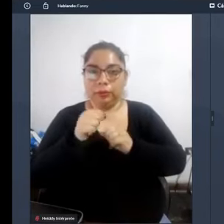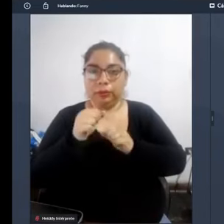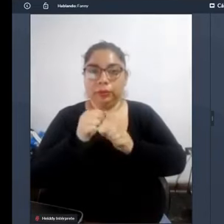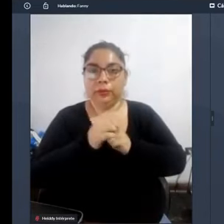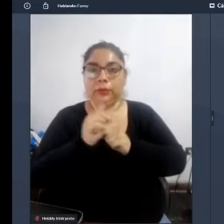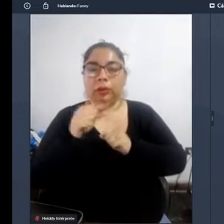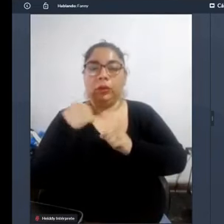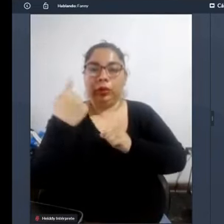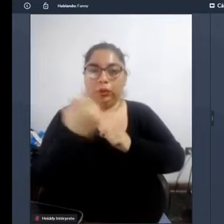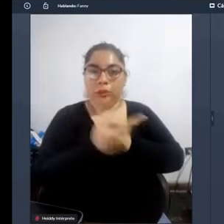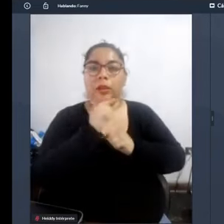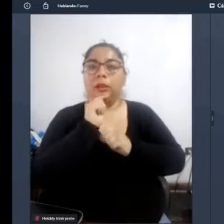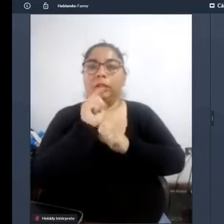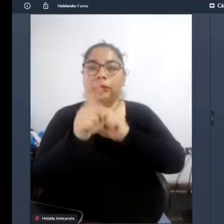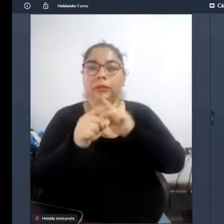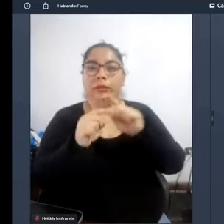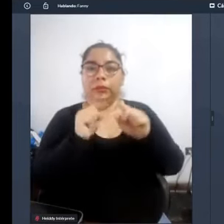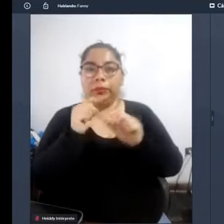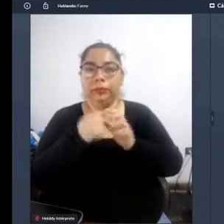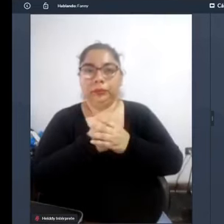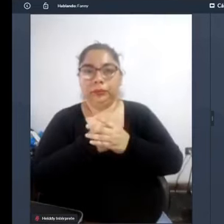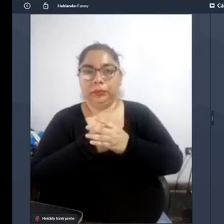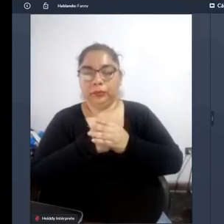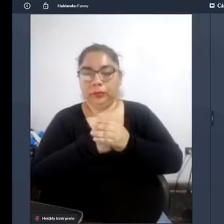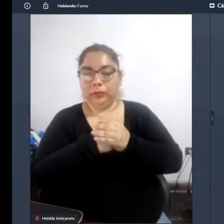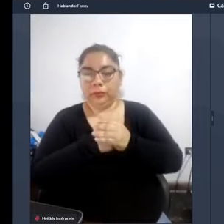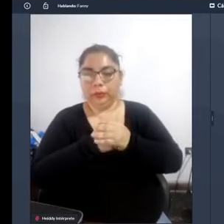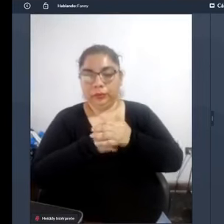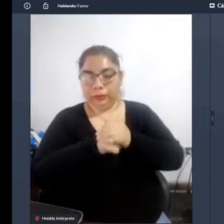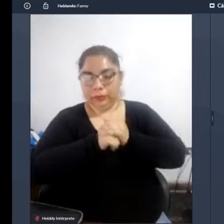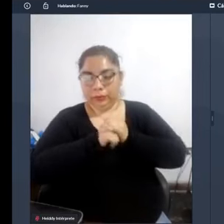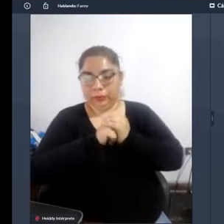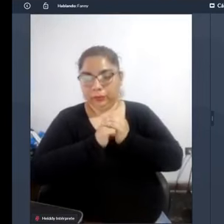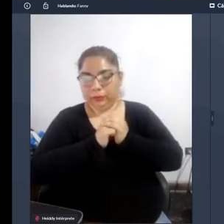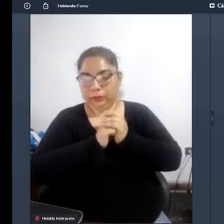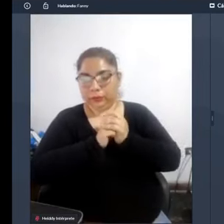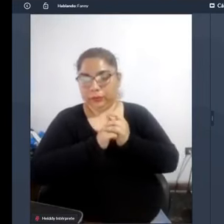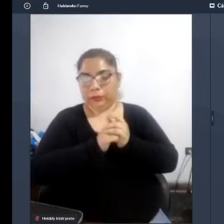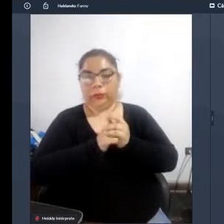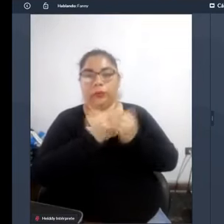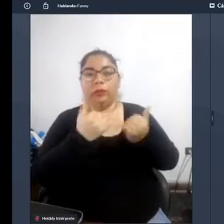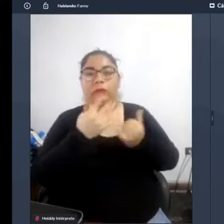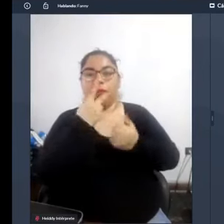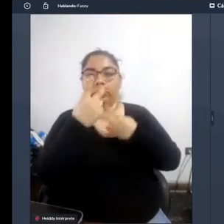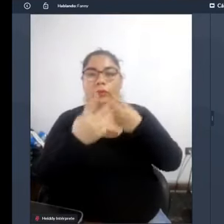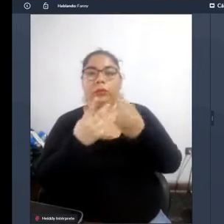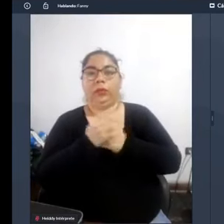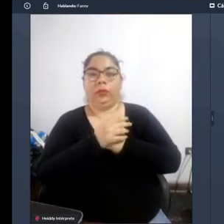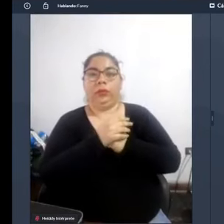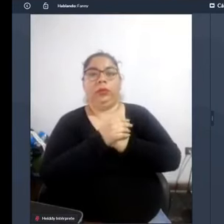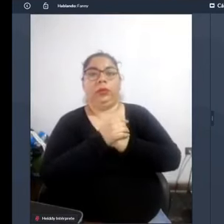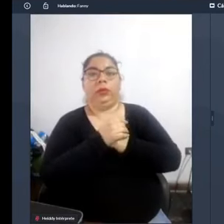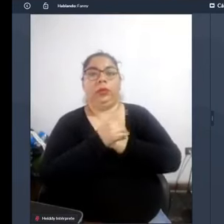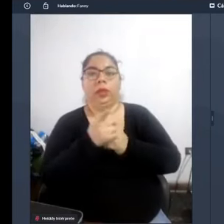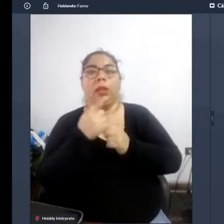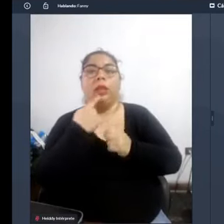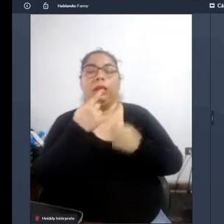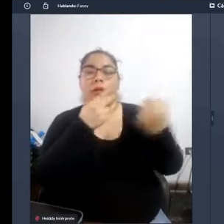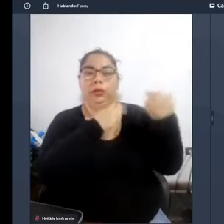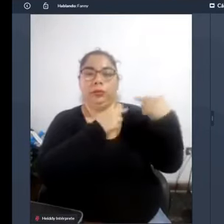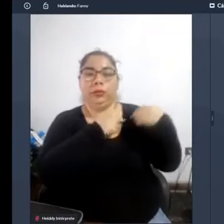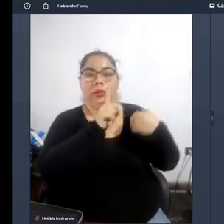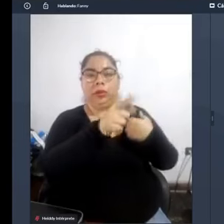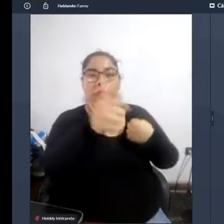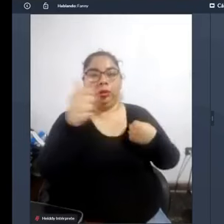la ronda entonces hacemos todo muy bien entonces vamos con los cinco minutos que corresponde a cada ponente